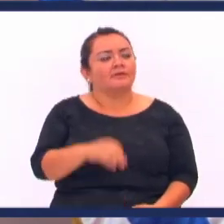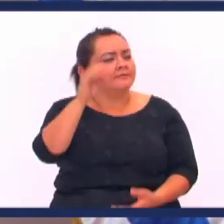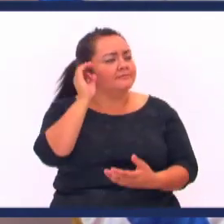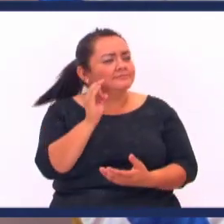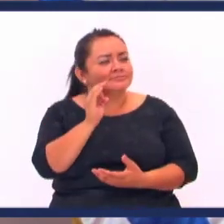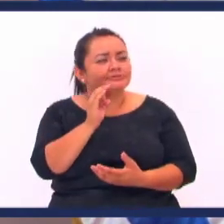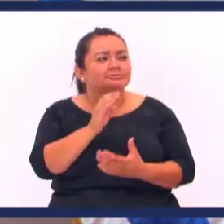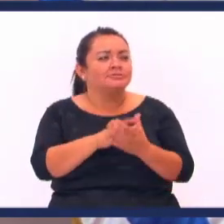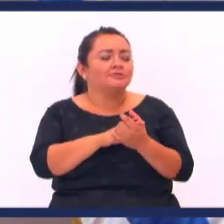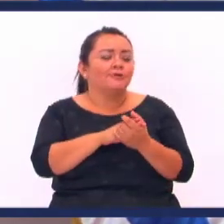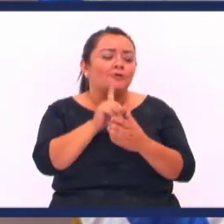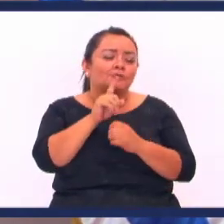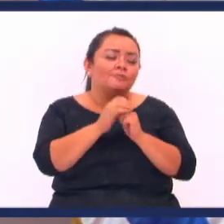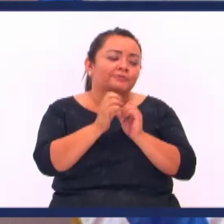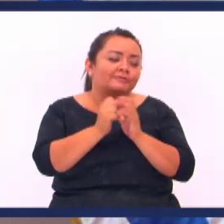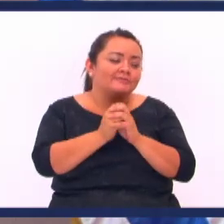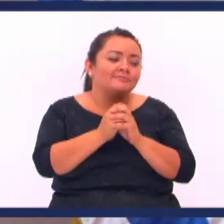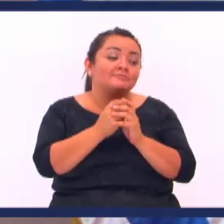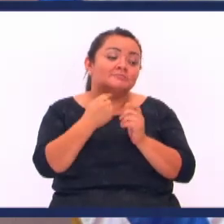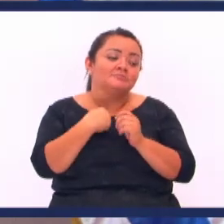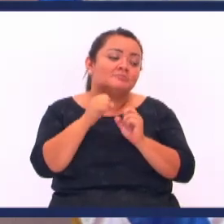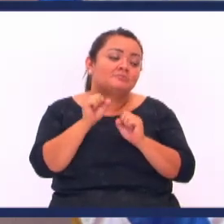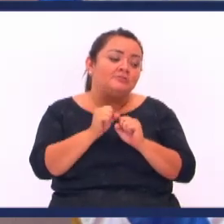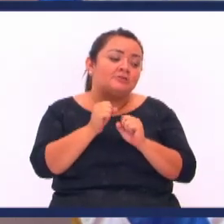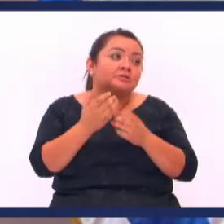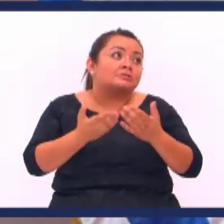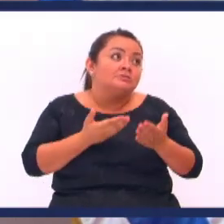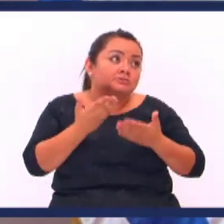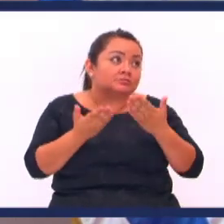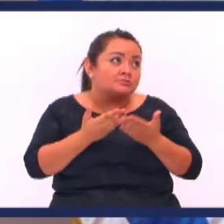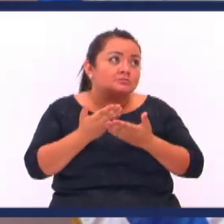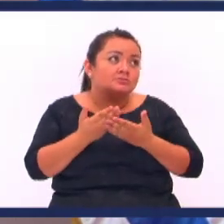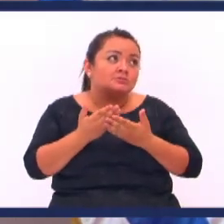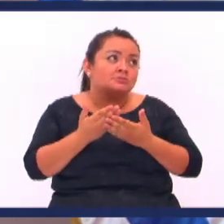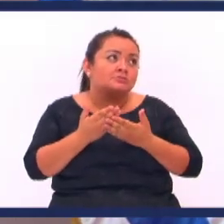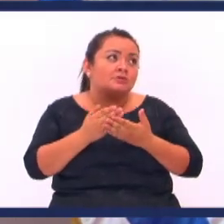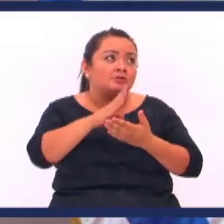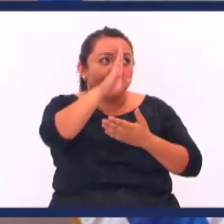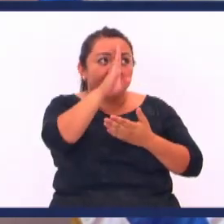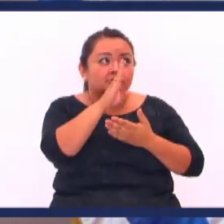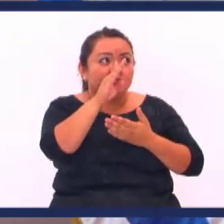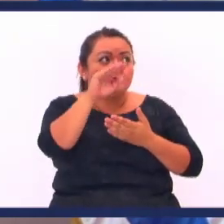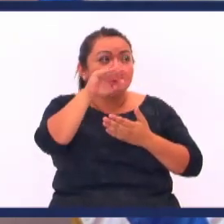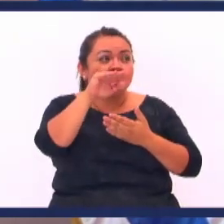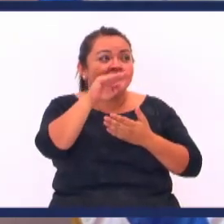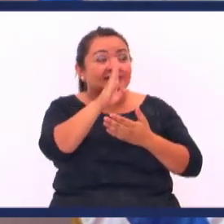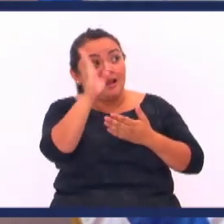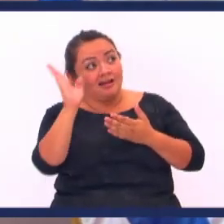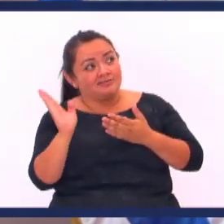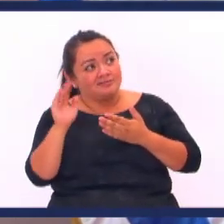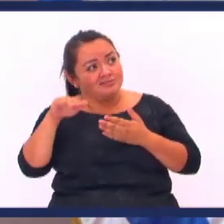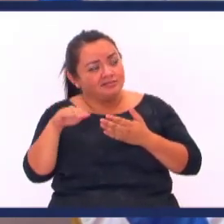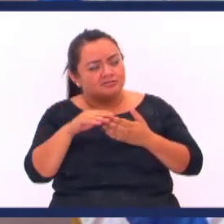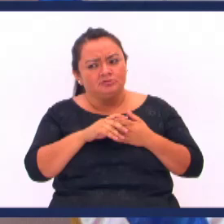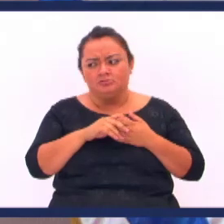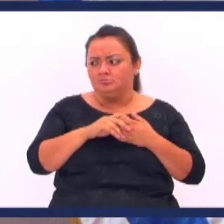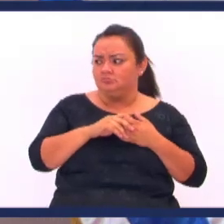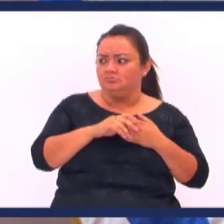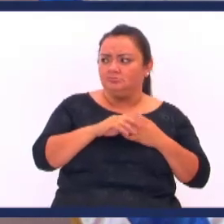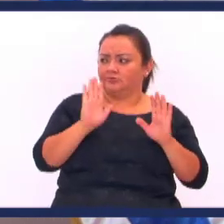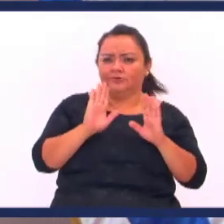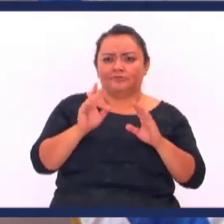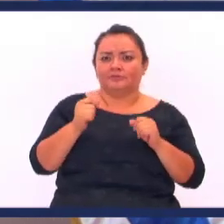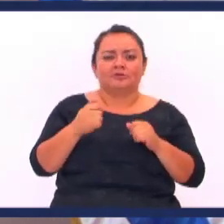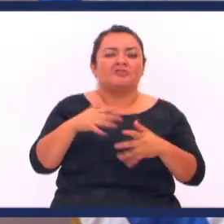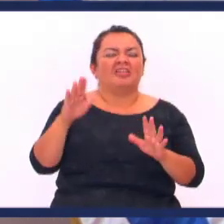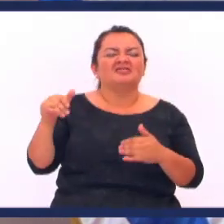Pastor me dijo Habrá algún problema Que yo pueda venir A servir a la iglesia Los mediodías Para abajo No hermano Yo con tal